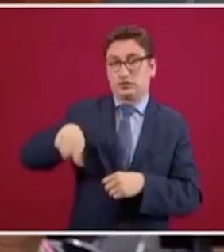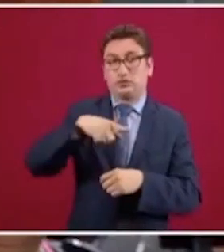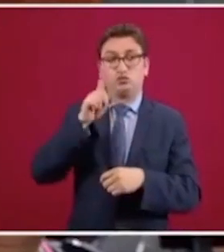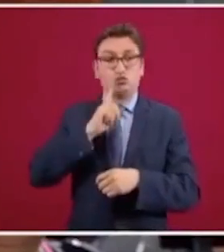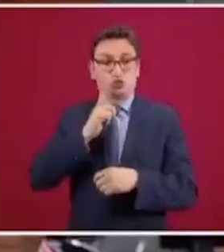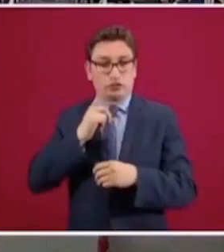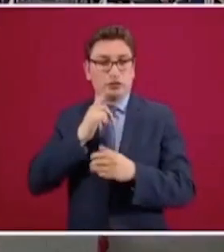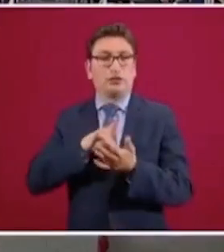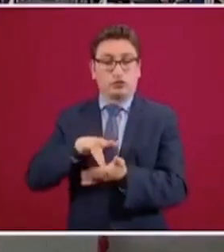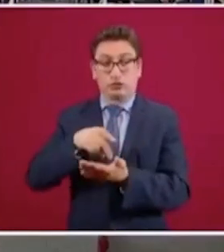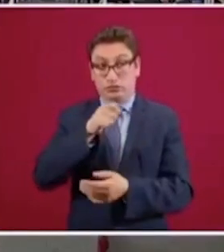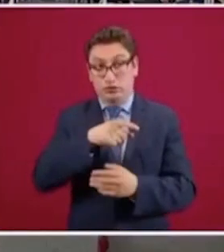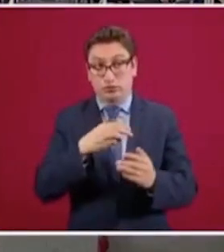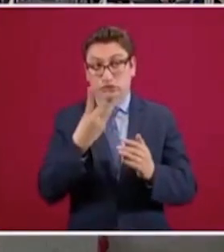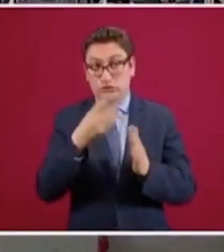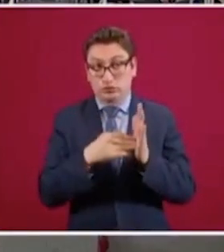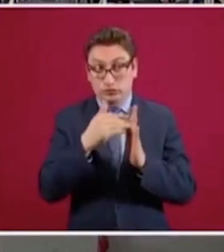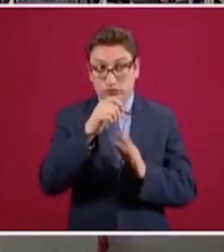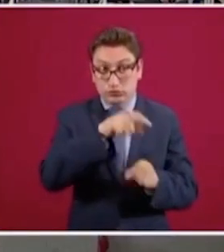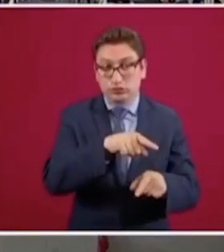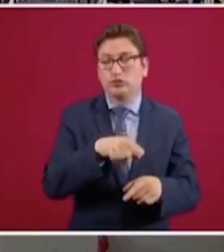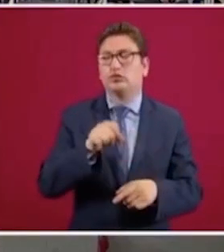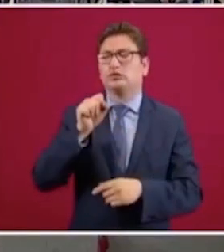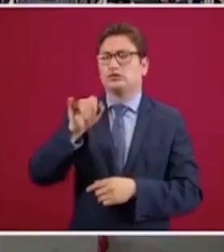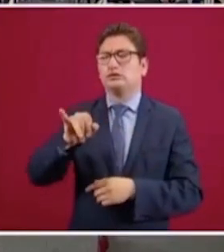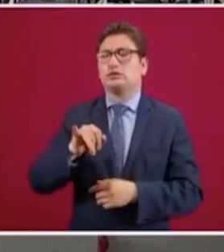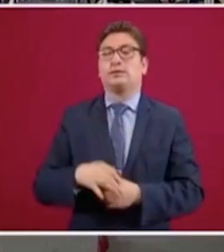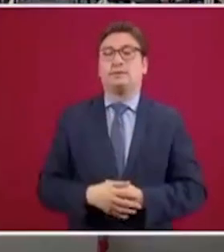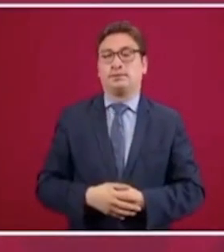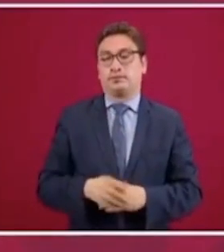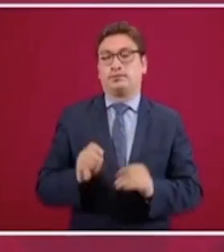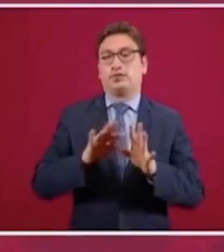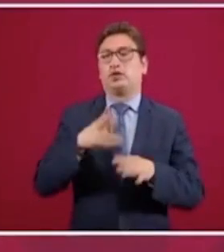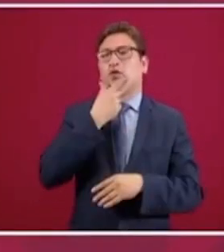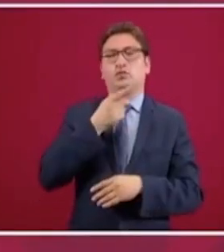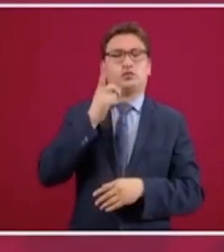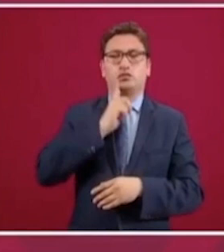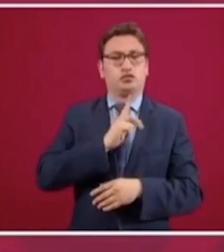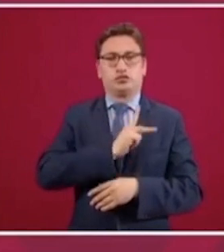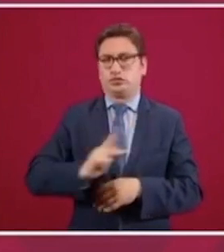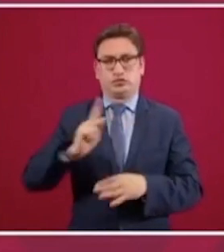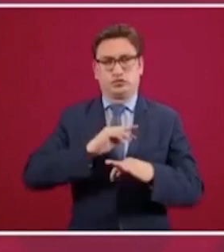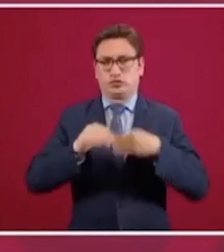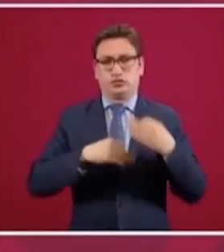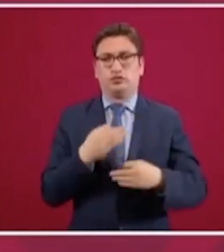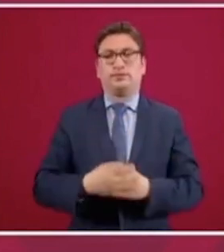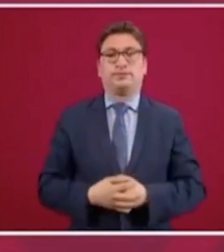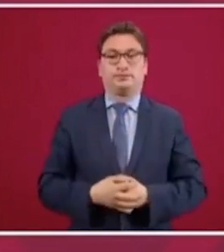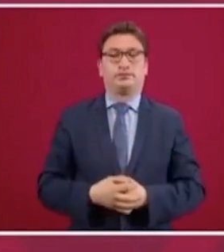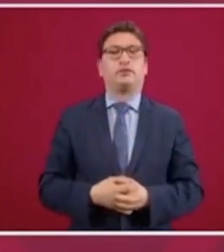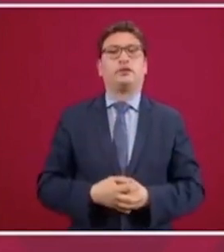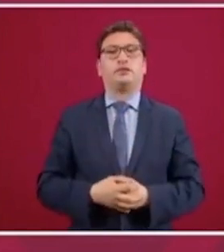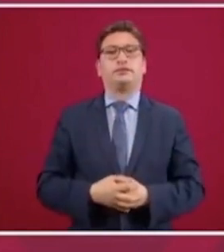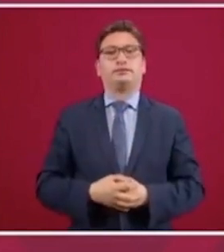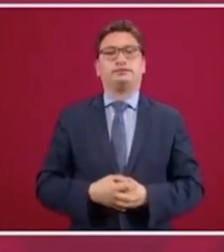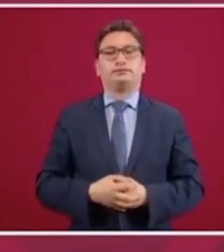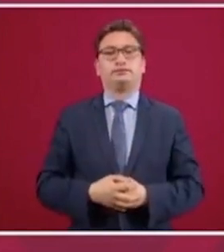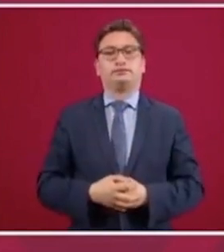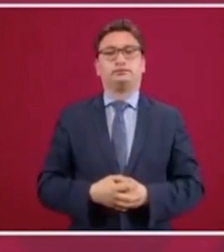Esa sería la primera pregunta, Sí, desde luego. Es para hombres y mujeres y les puedo